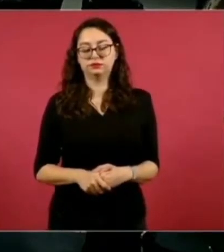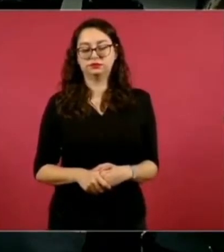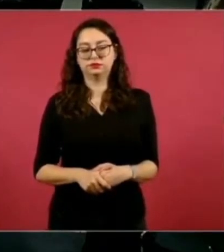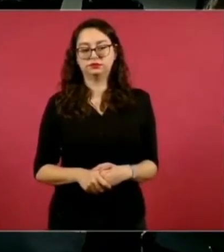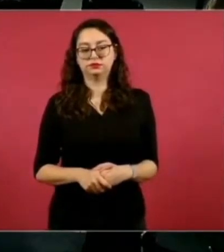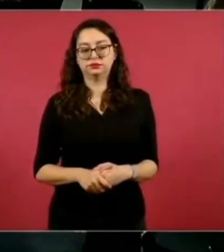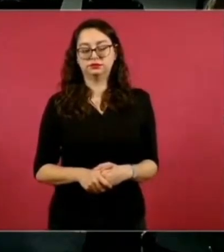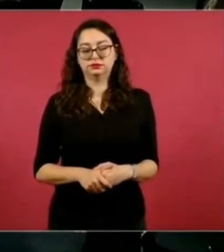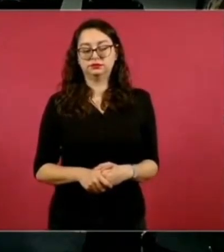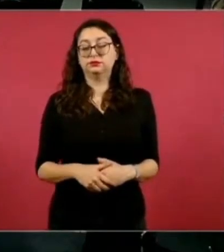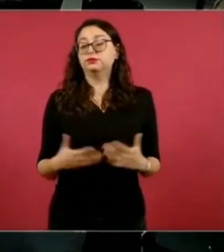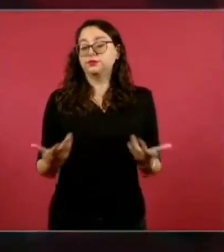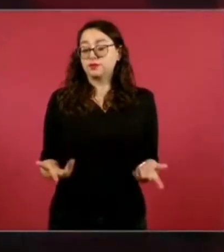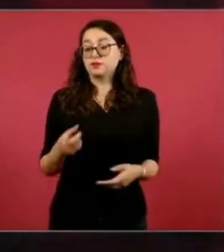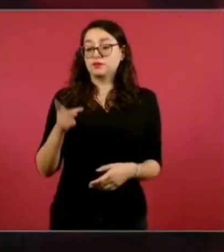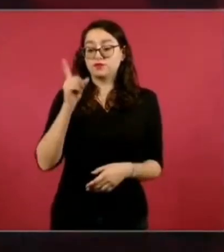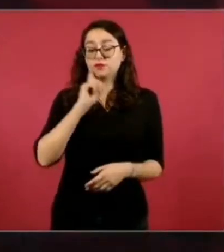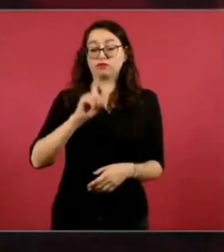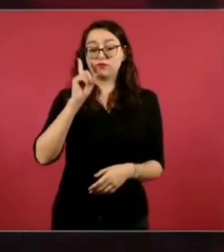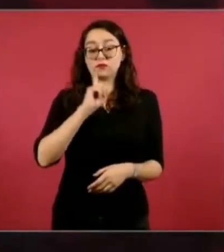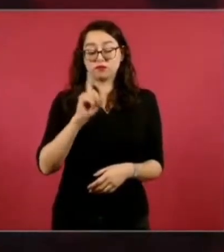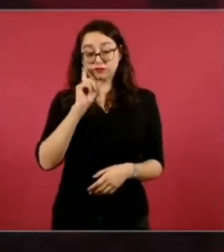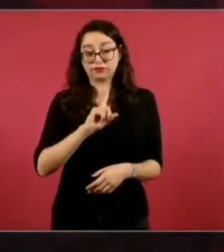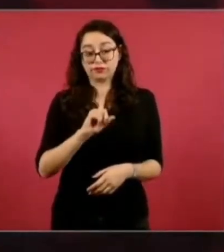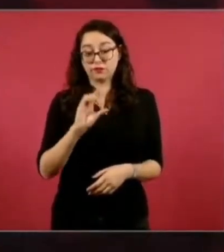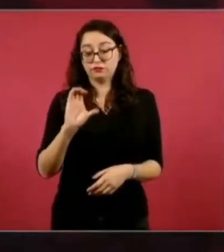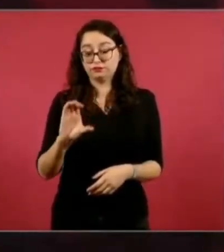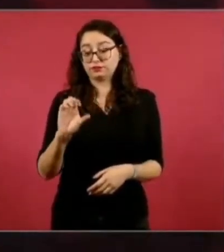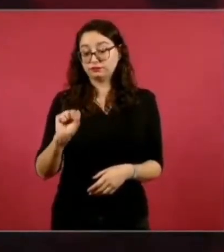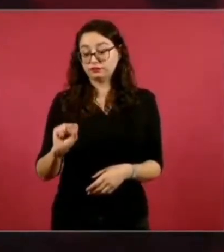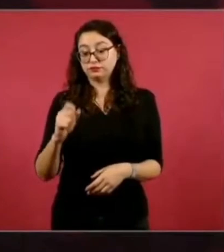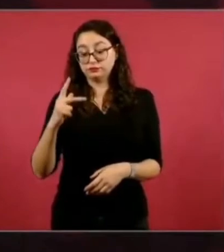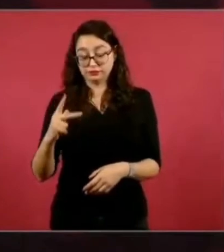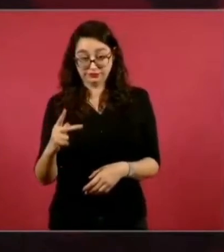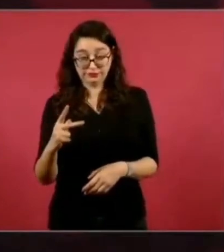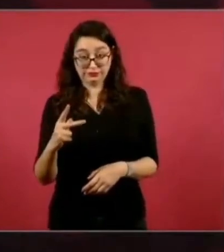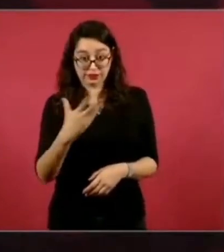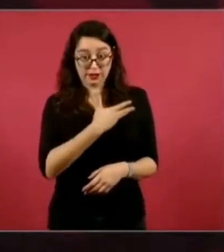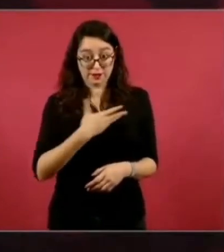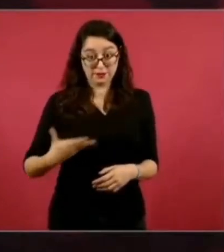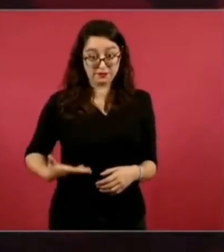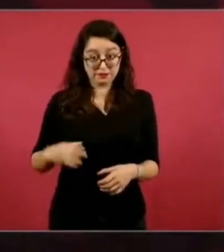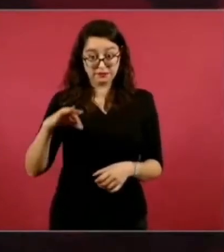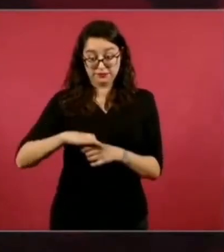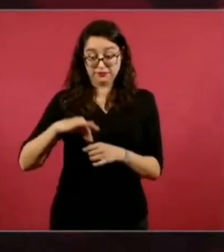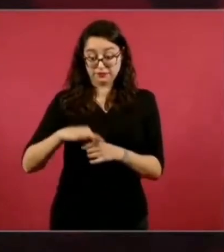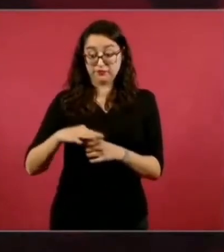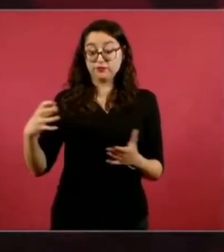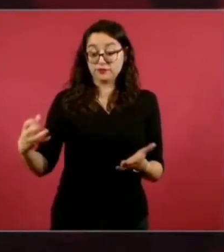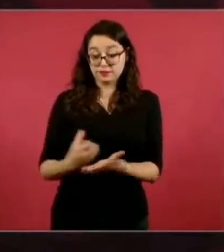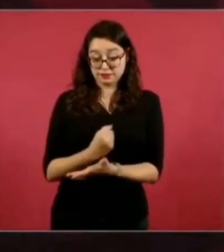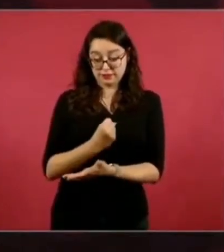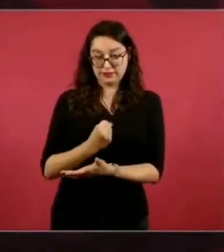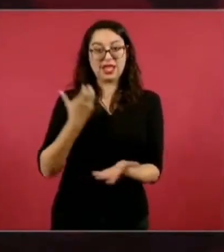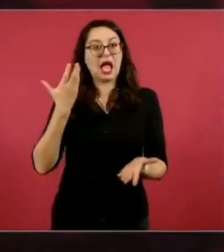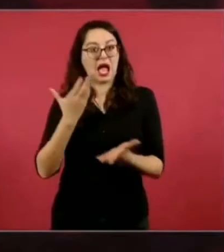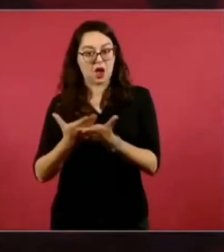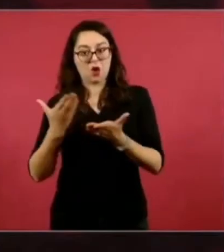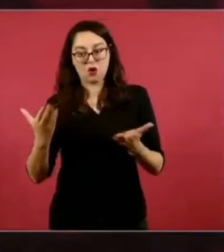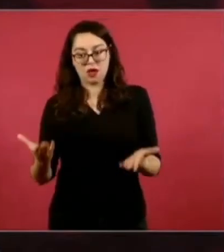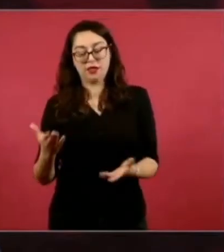reconoce el Tribunal Electoral de la doctora Claudia Sheinbaum